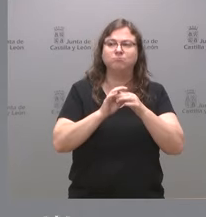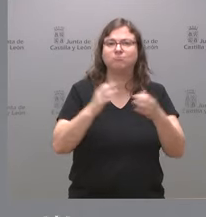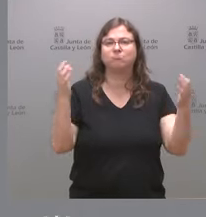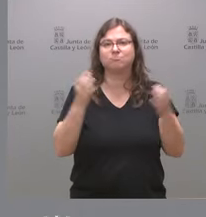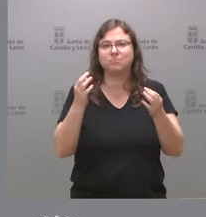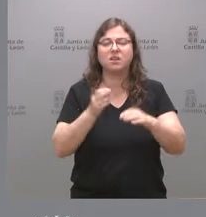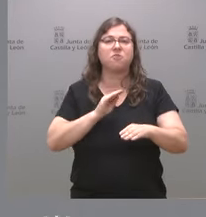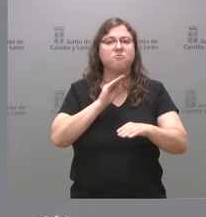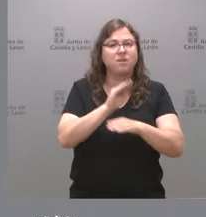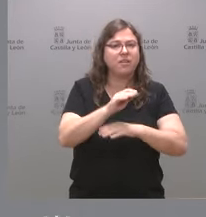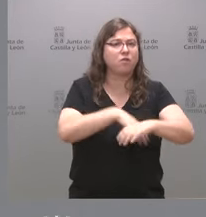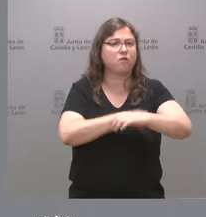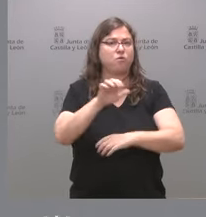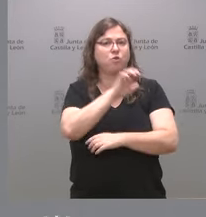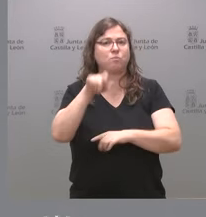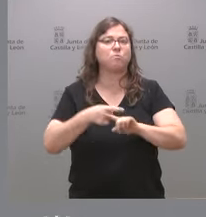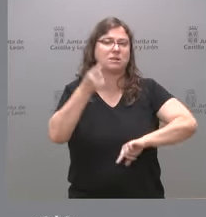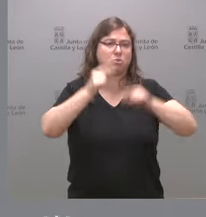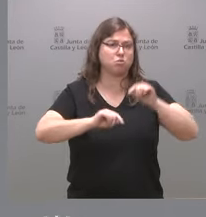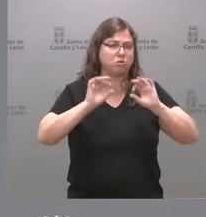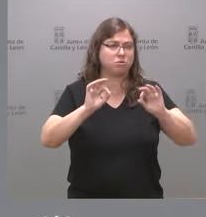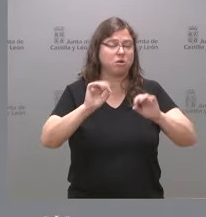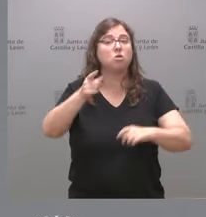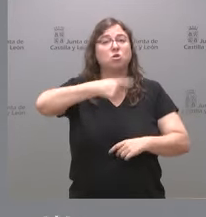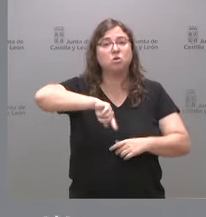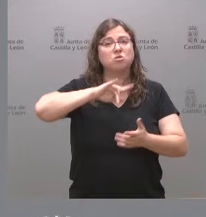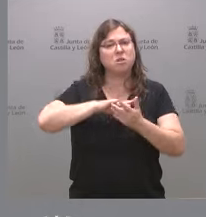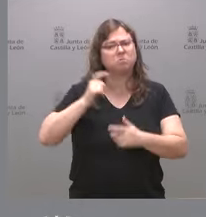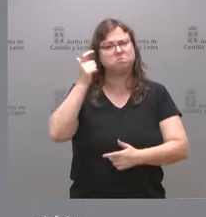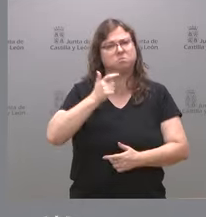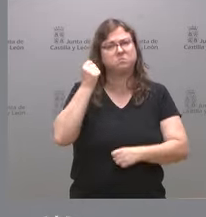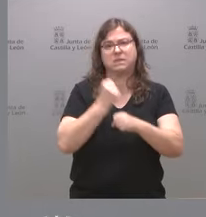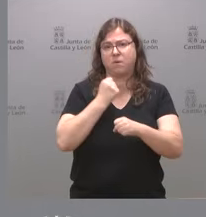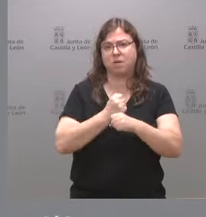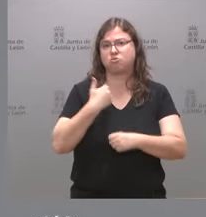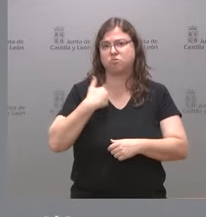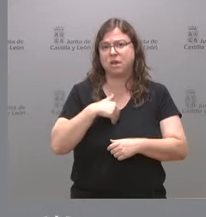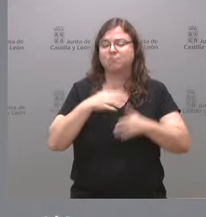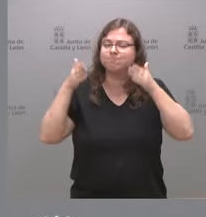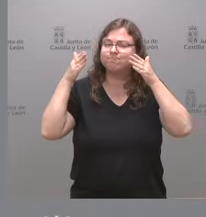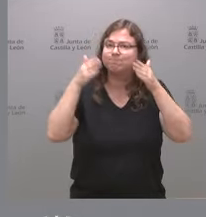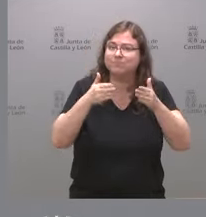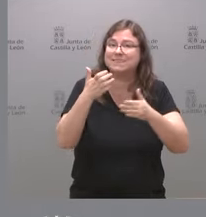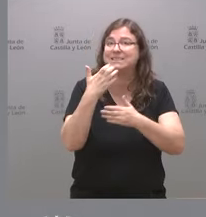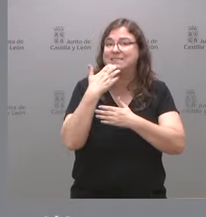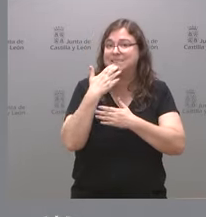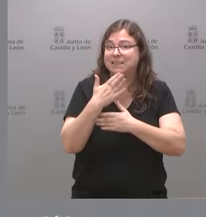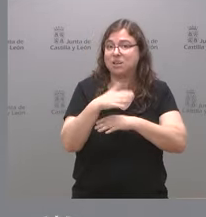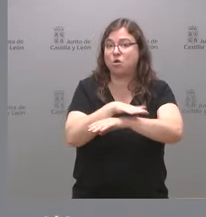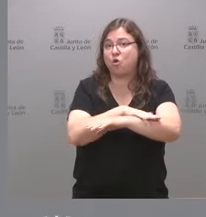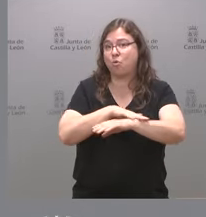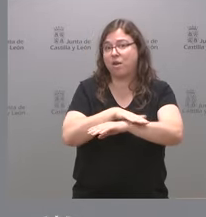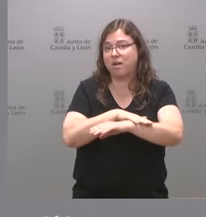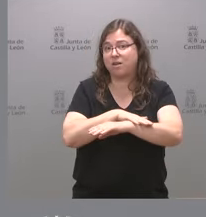la financiación de estos fondos europeos y la presupuestación de los mismos nosotros llevamos un tiempo trabajando sobre si el gobierno